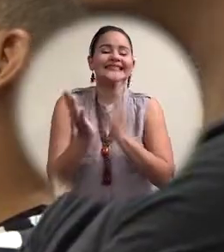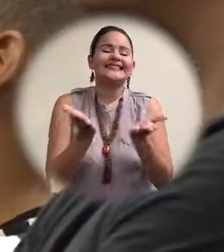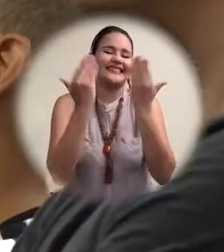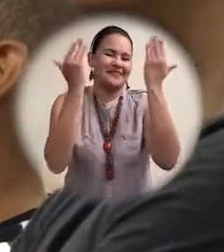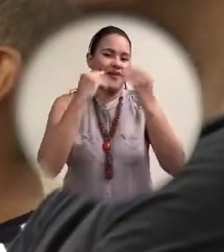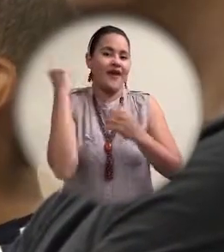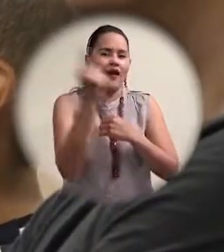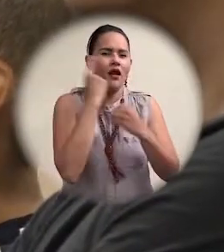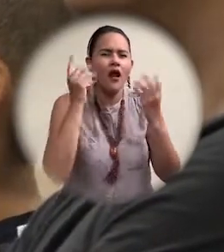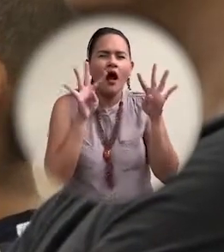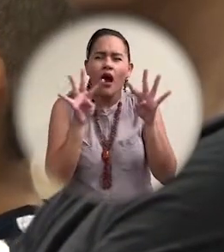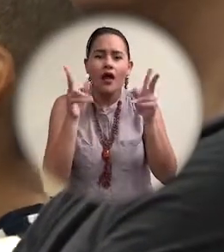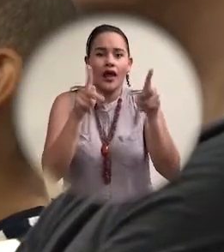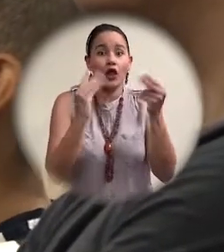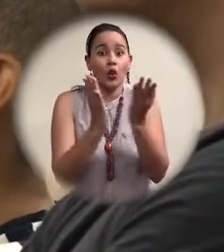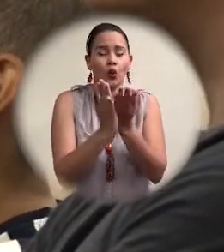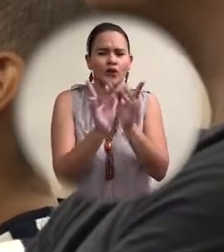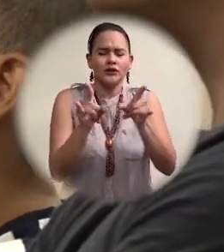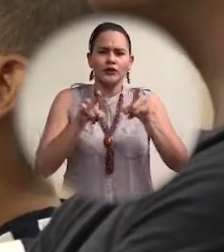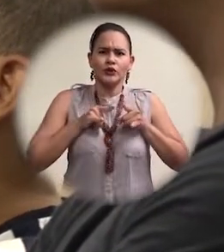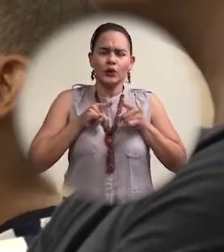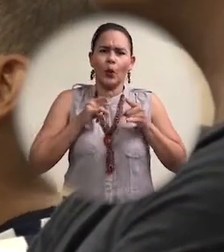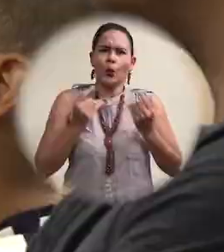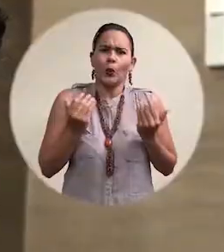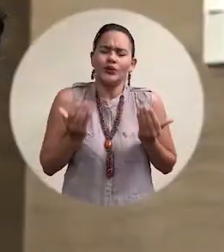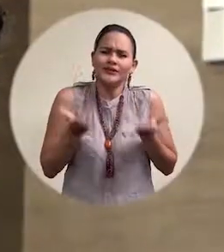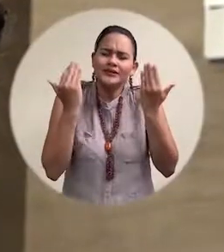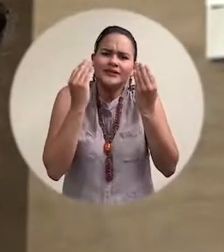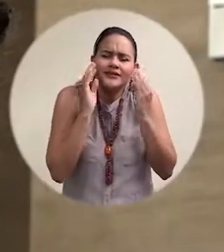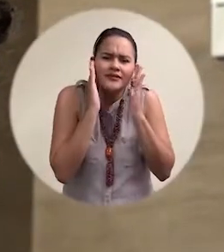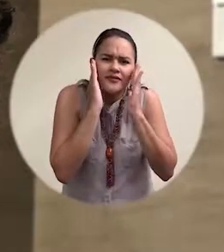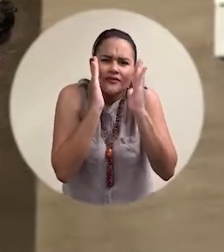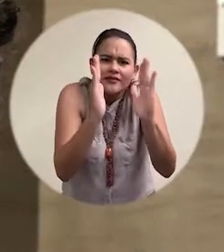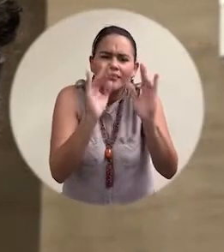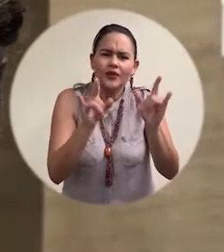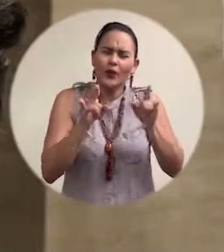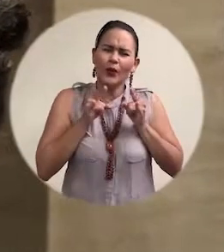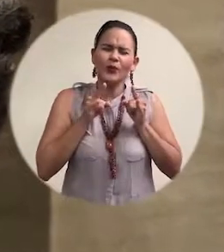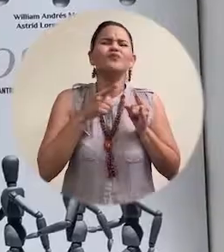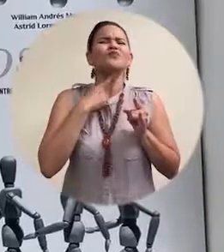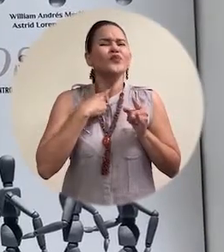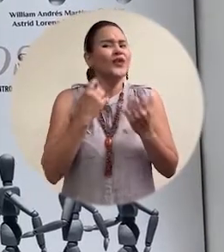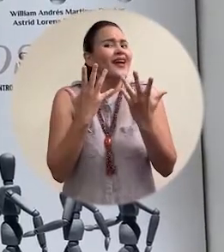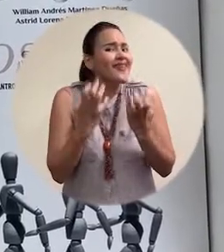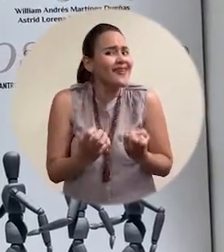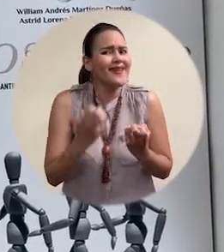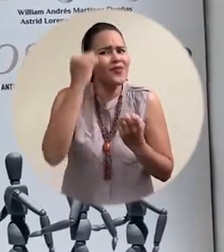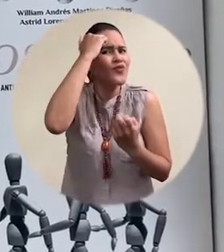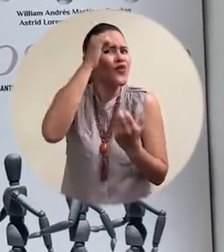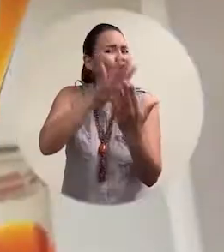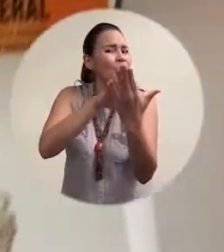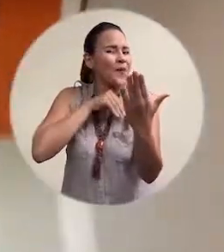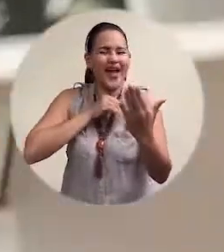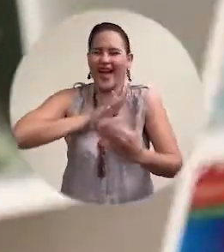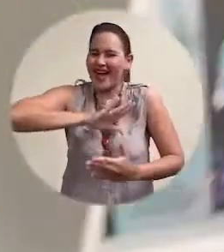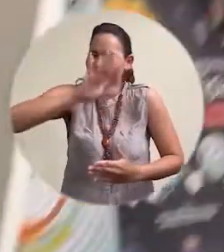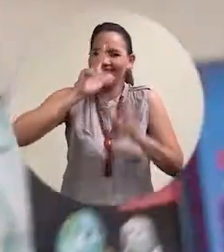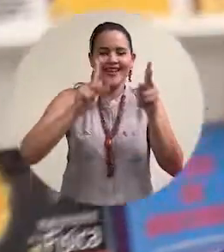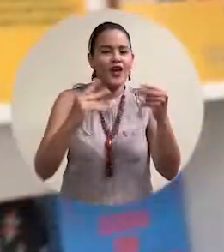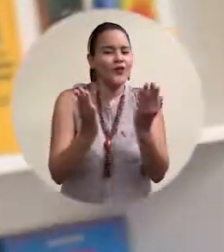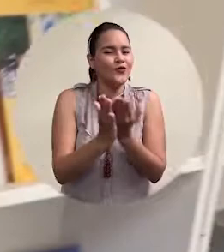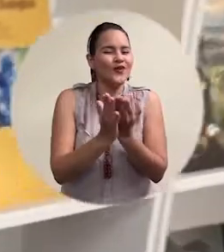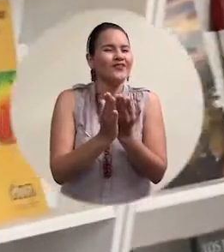una huella en los estudiantes, se convierte como en una inspiración. Es importante